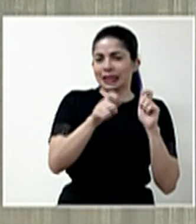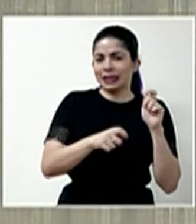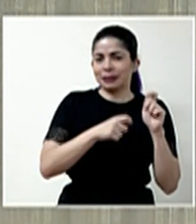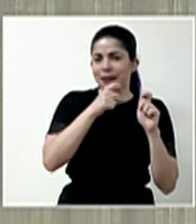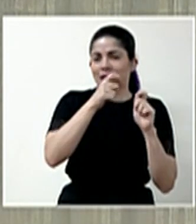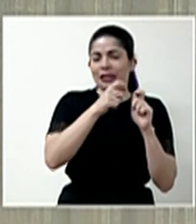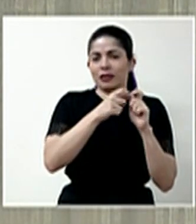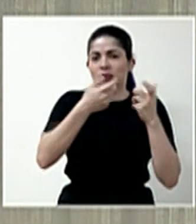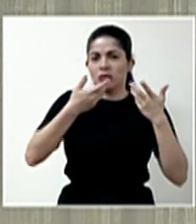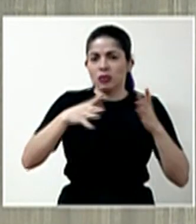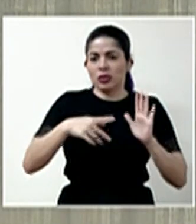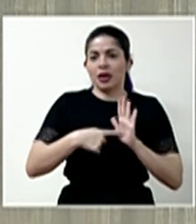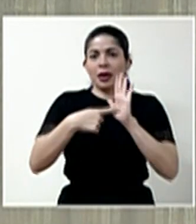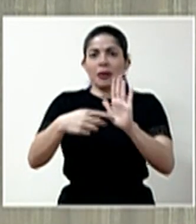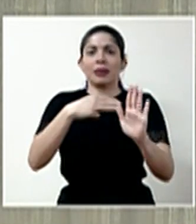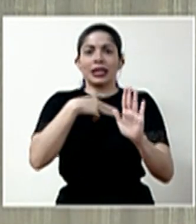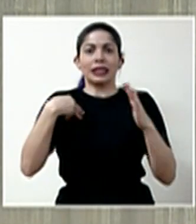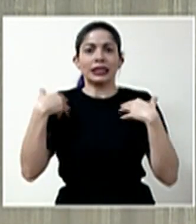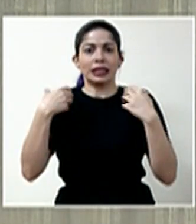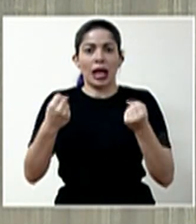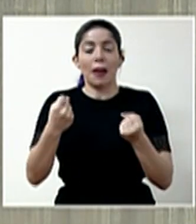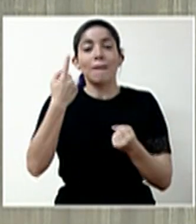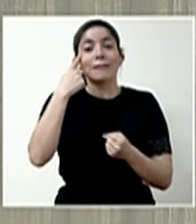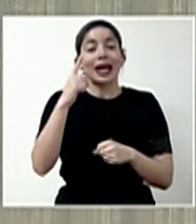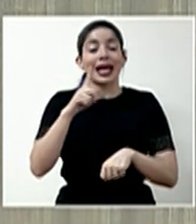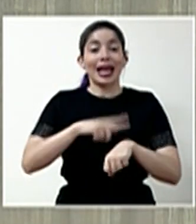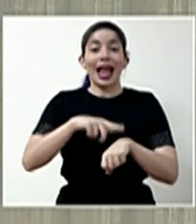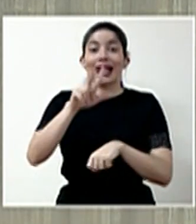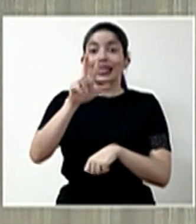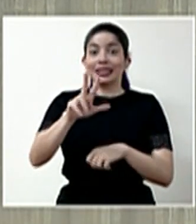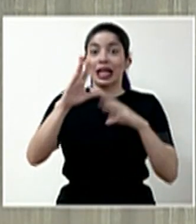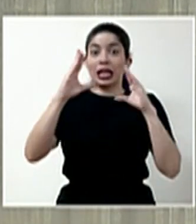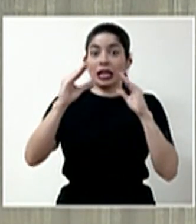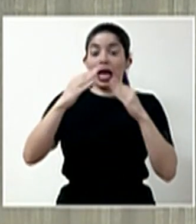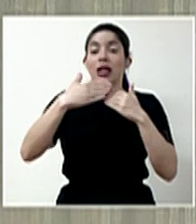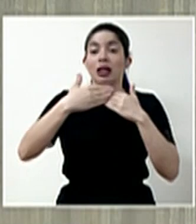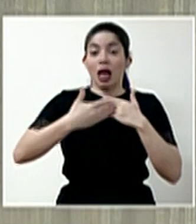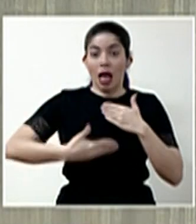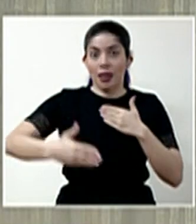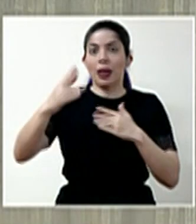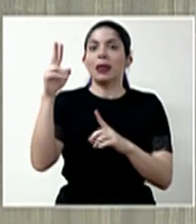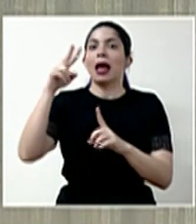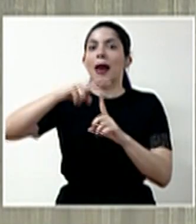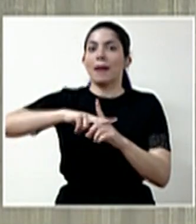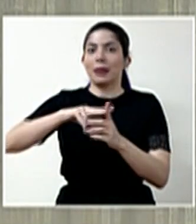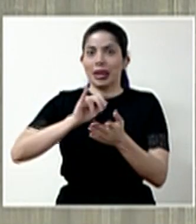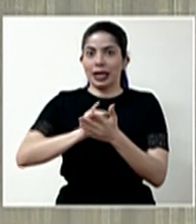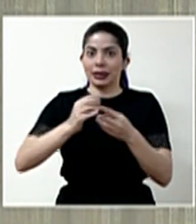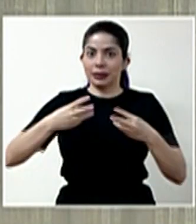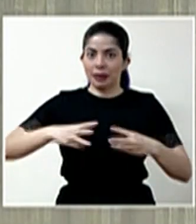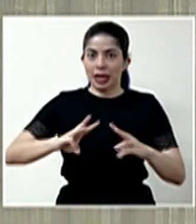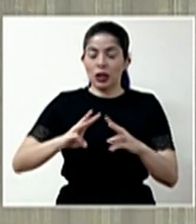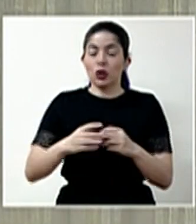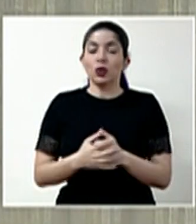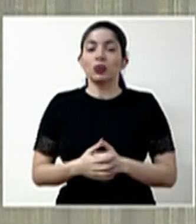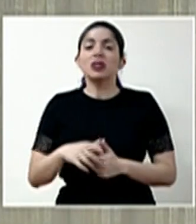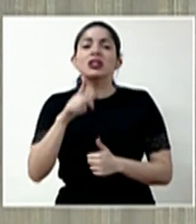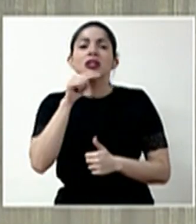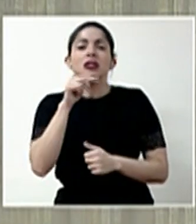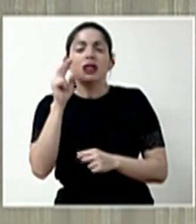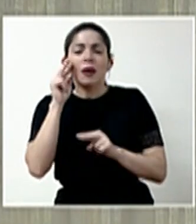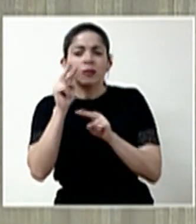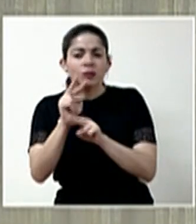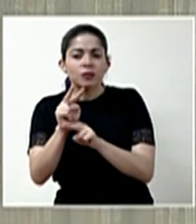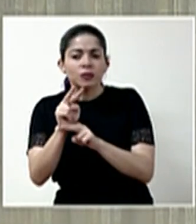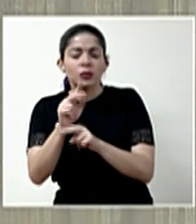que está emitiendo Salud, justamente para que a partir de las 3 de la tarde ya se empiece a aplicar esta medida. Y los garantes de cumplir